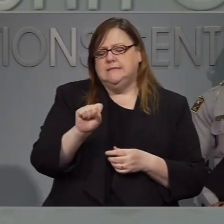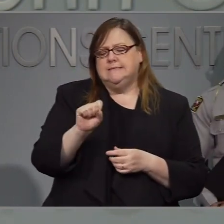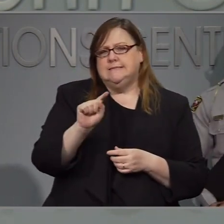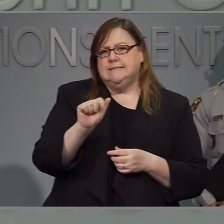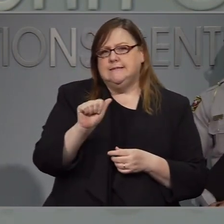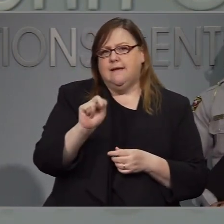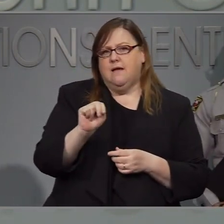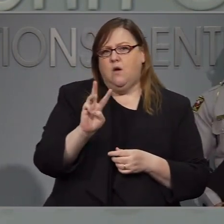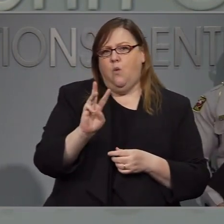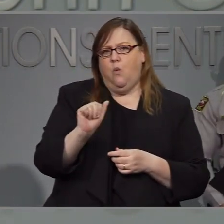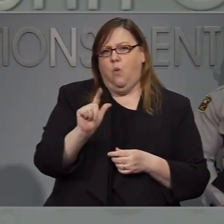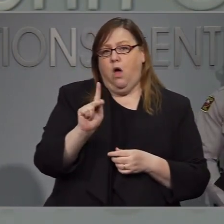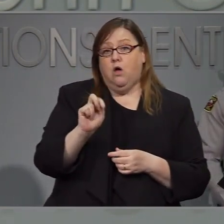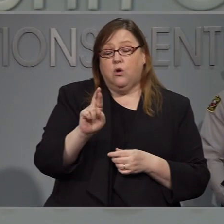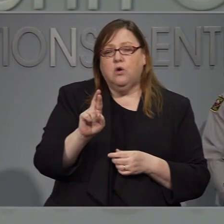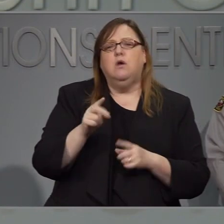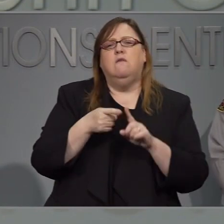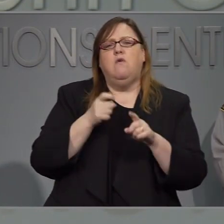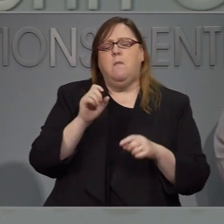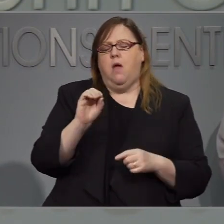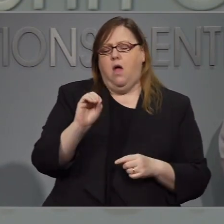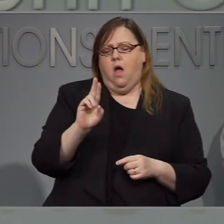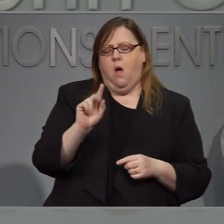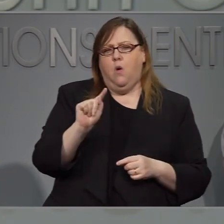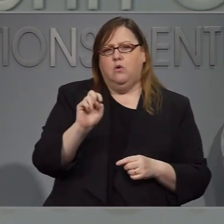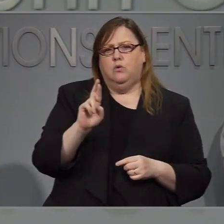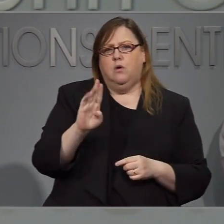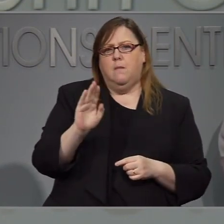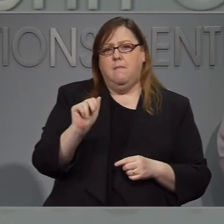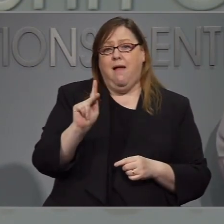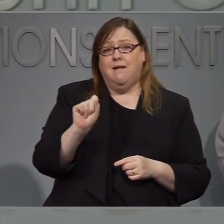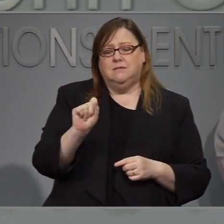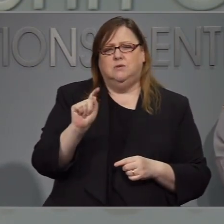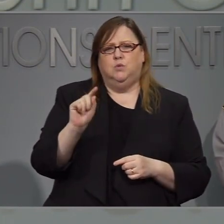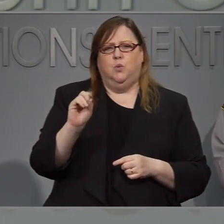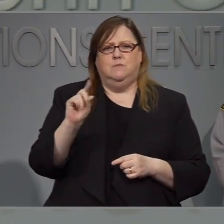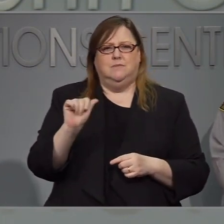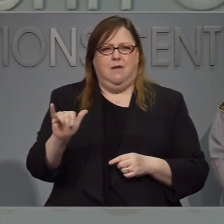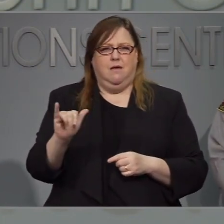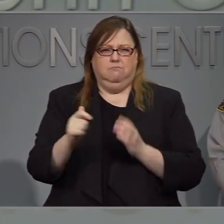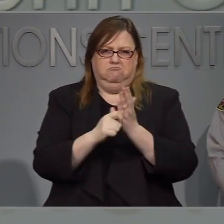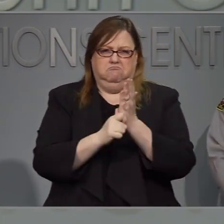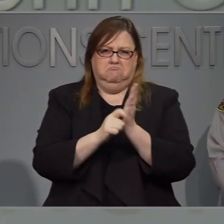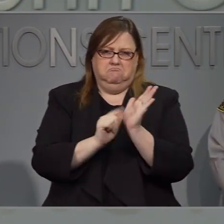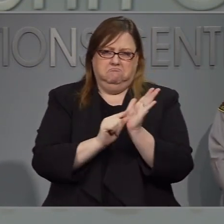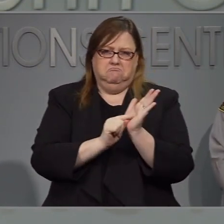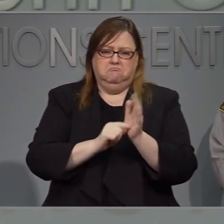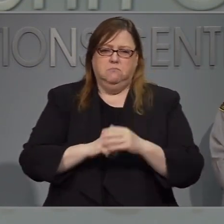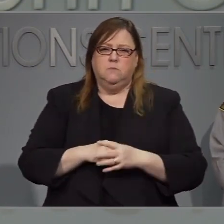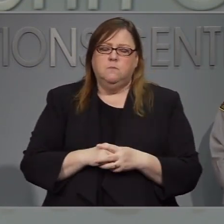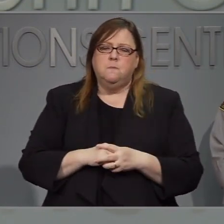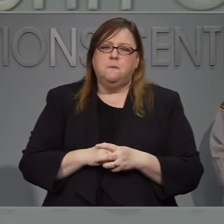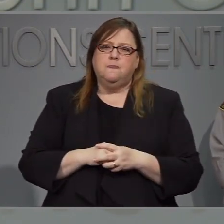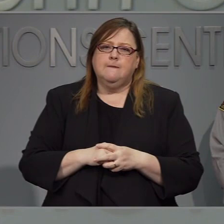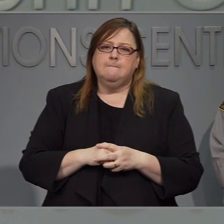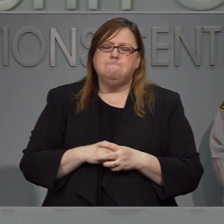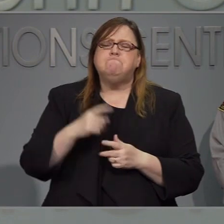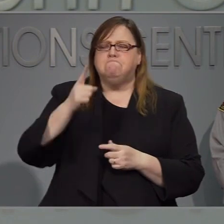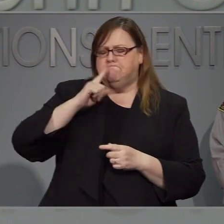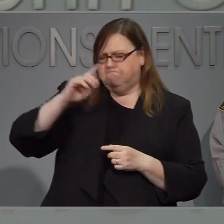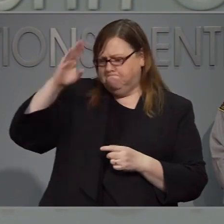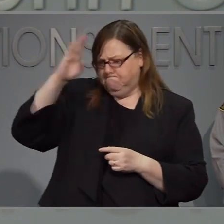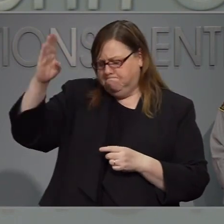que realista preocupado con el